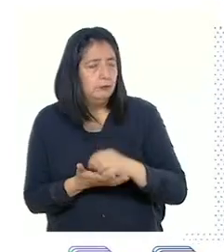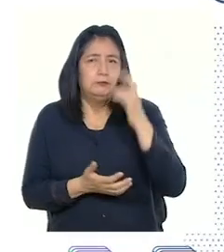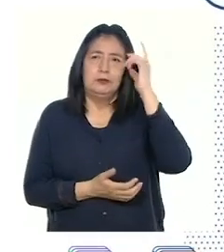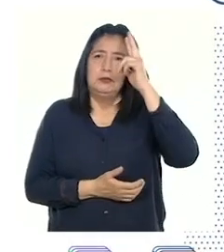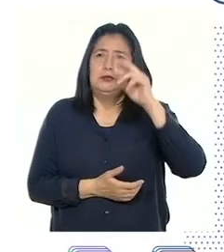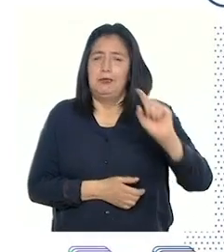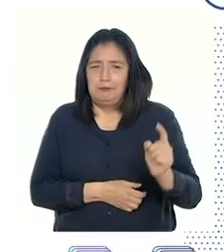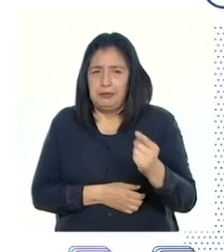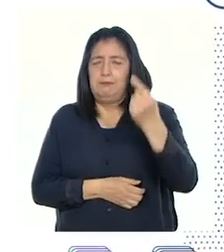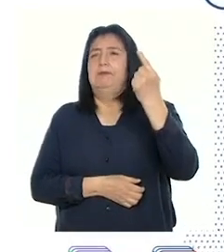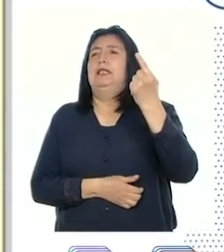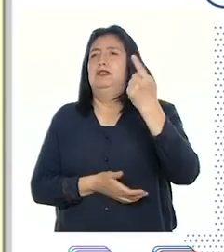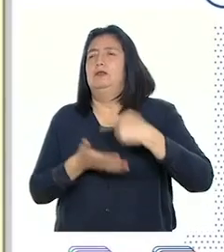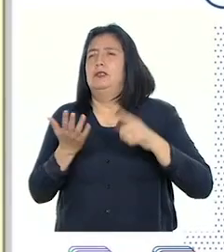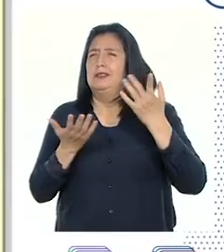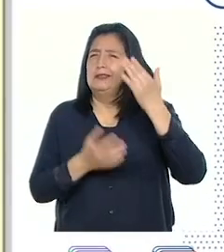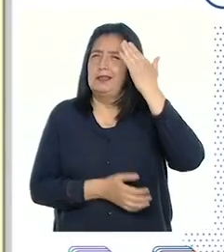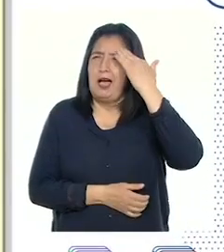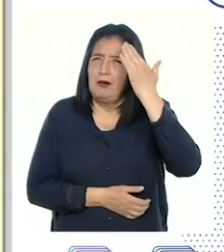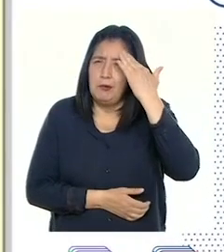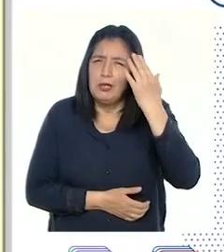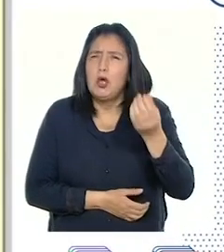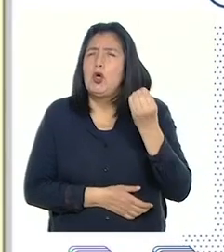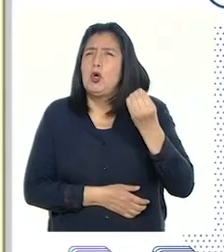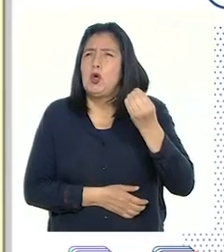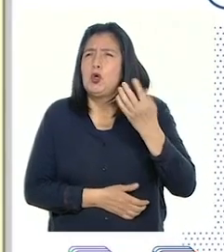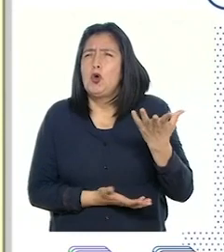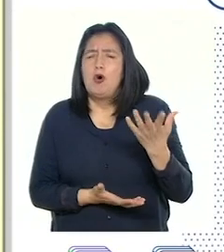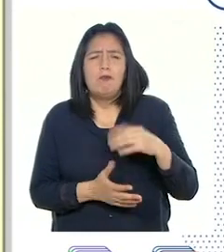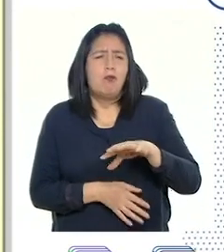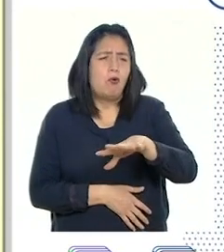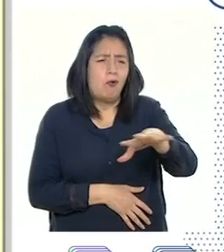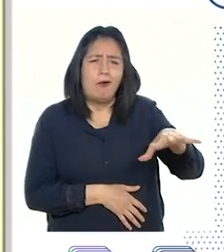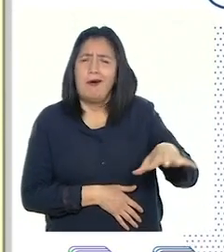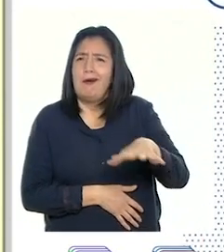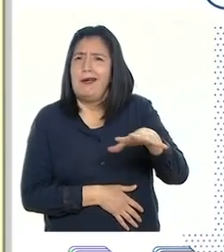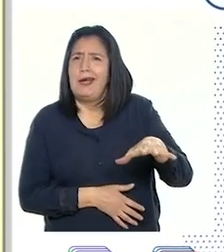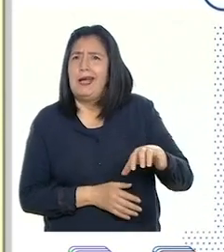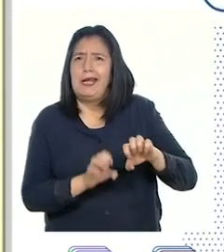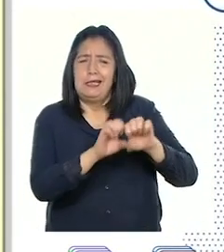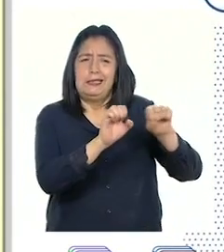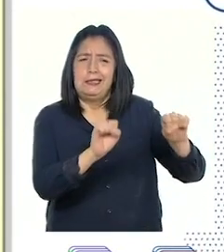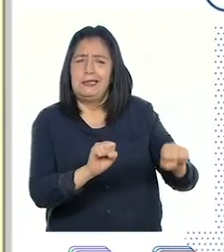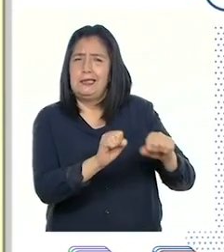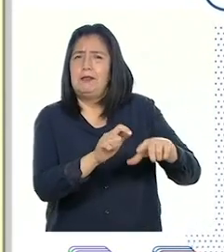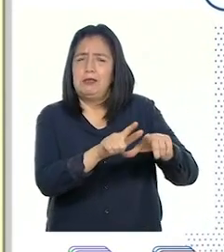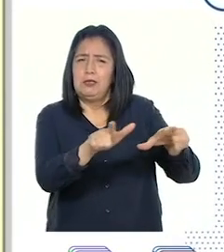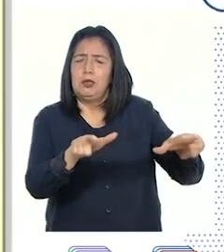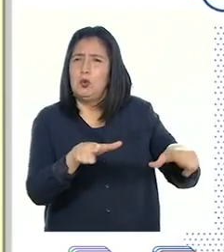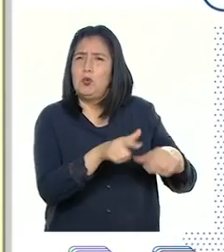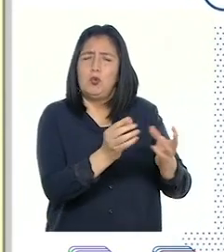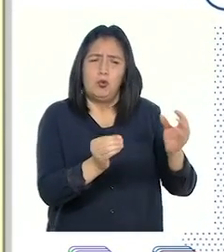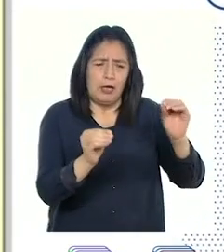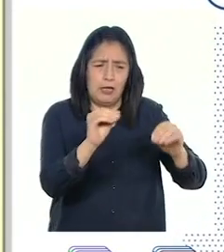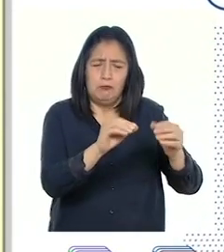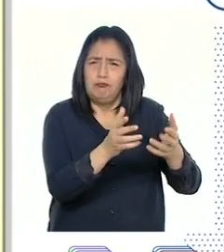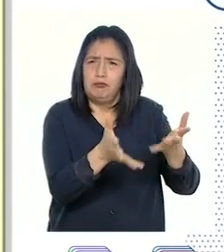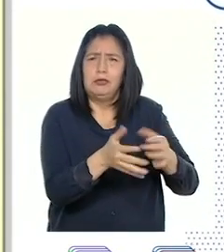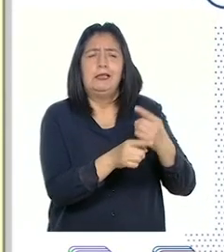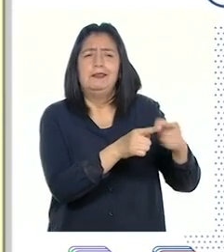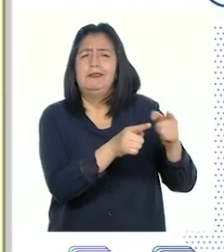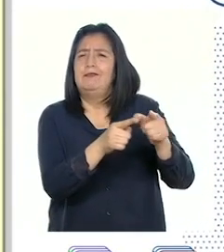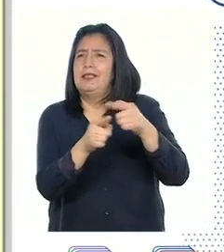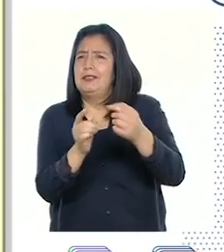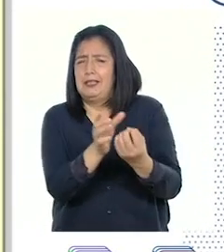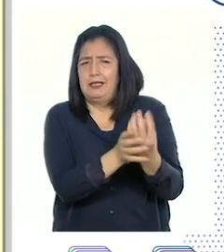nuestra primera actividad es conocer cómo los componentes del ecosistema de una región determinan la